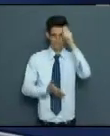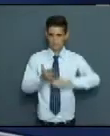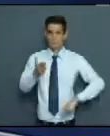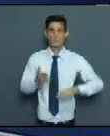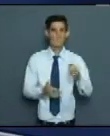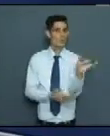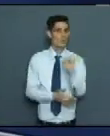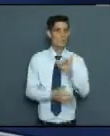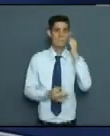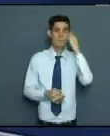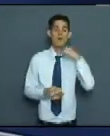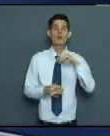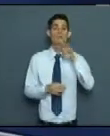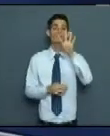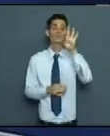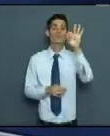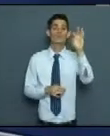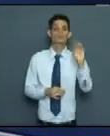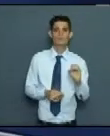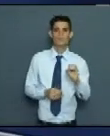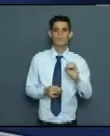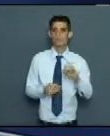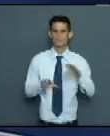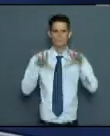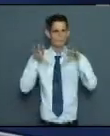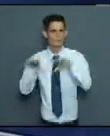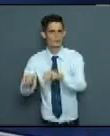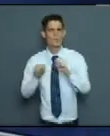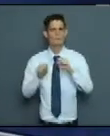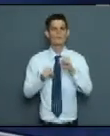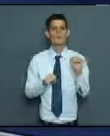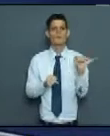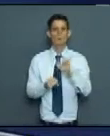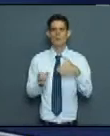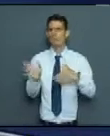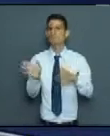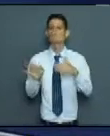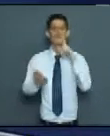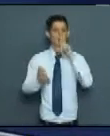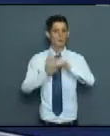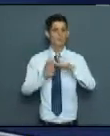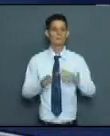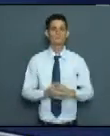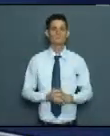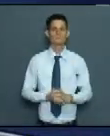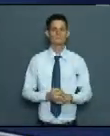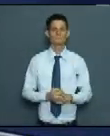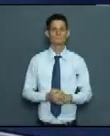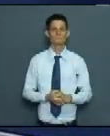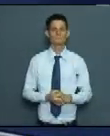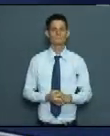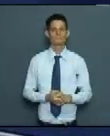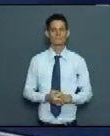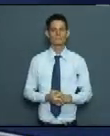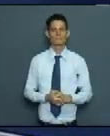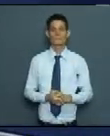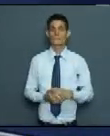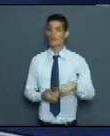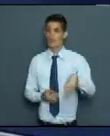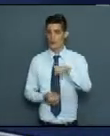480 decomisos en todo el territorio del guinero. Todos estos decomisos se han